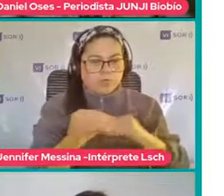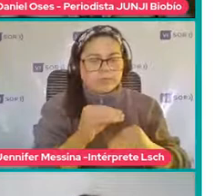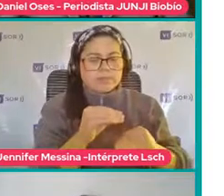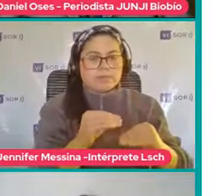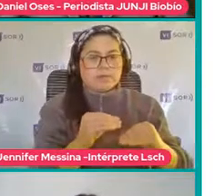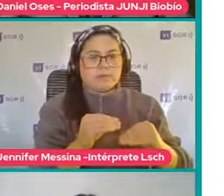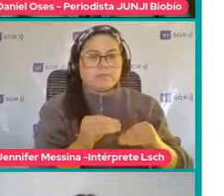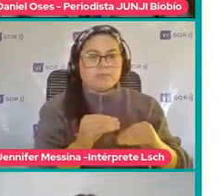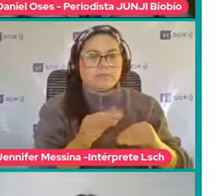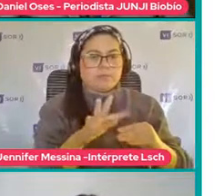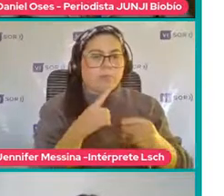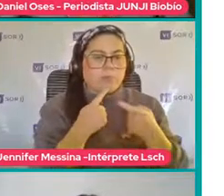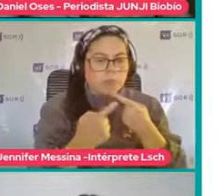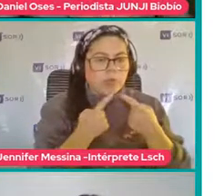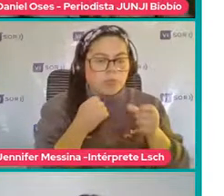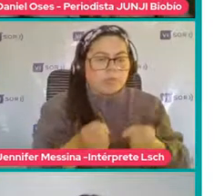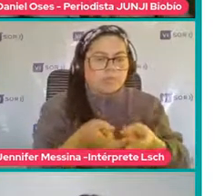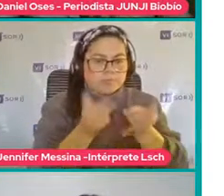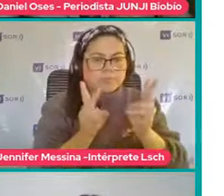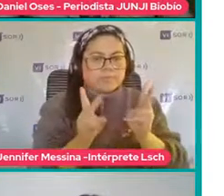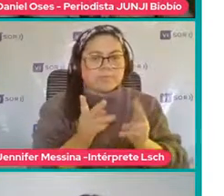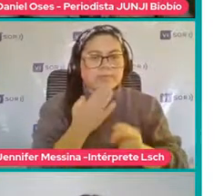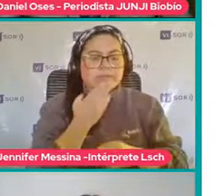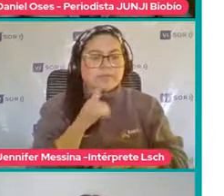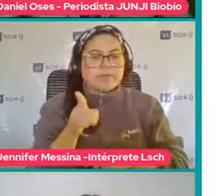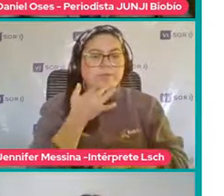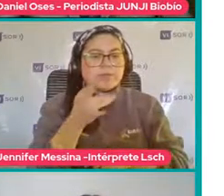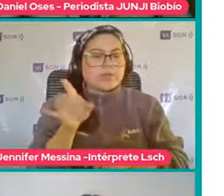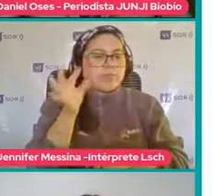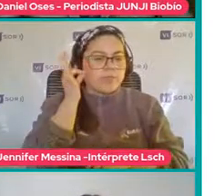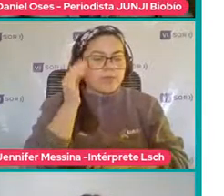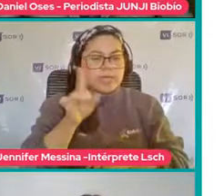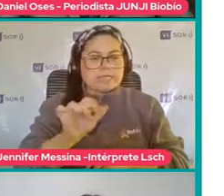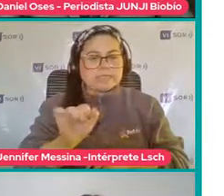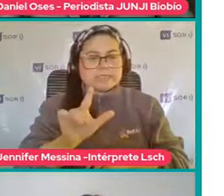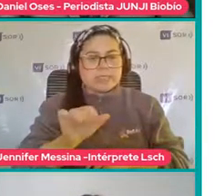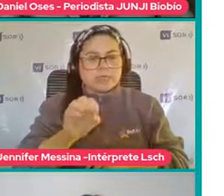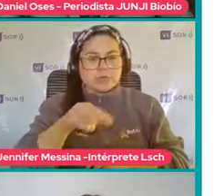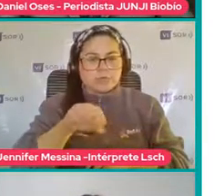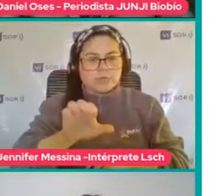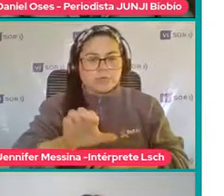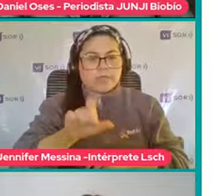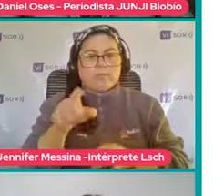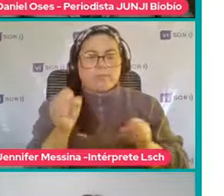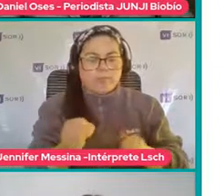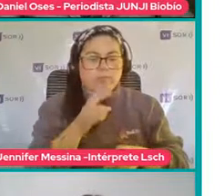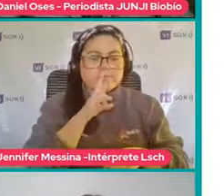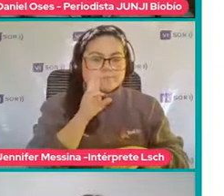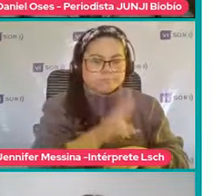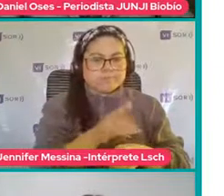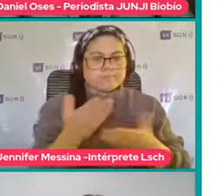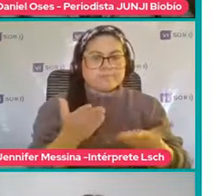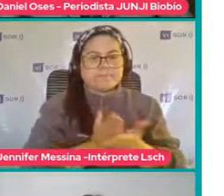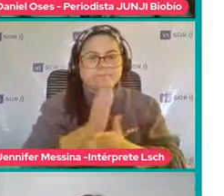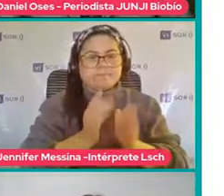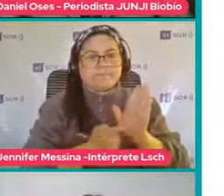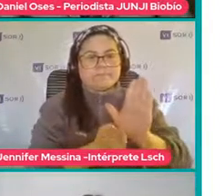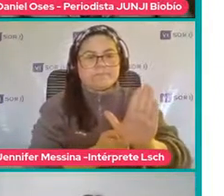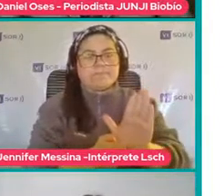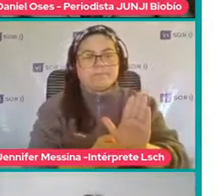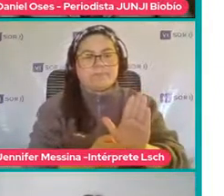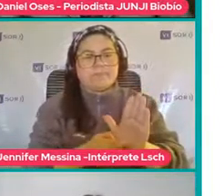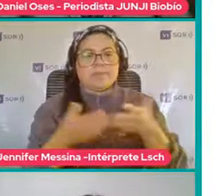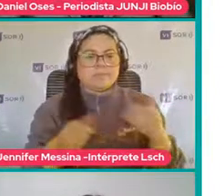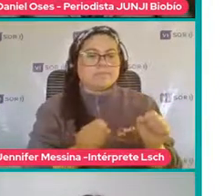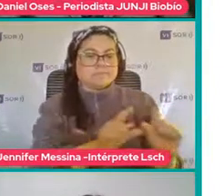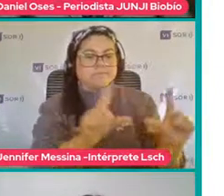puedan realizar Sus preguntas Porque Salomé También está lista Para poder así Comenzar Cierto Su presentación Sin más preámbulos Te